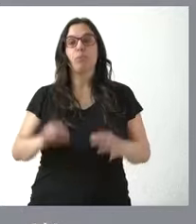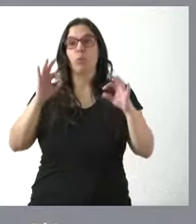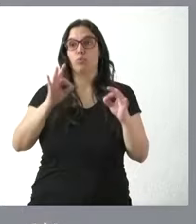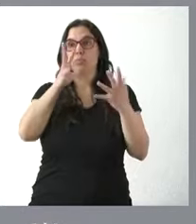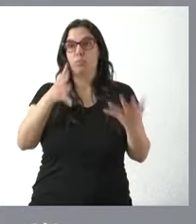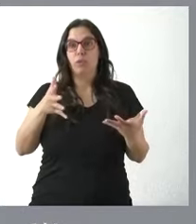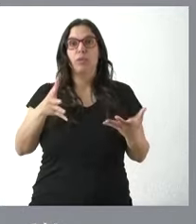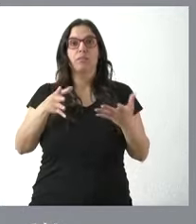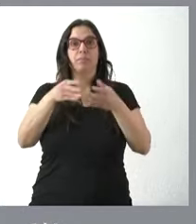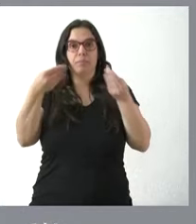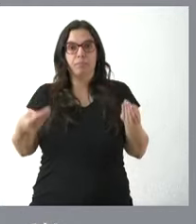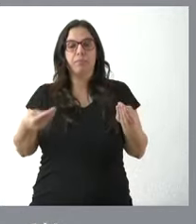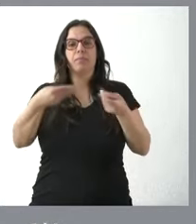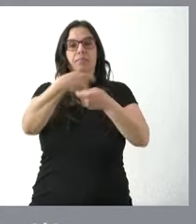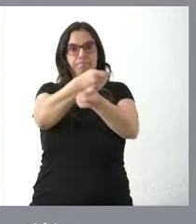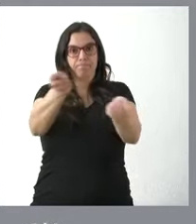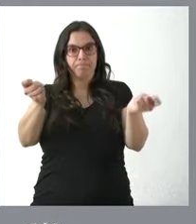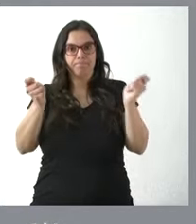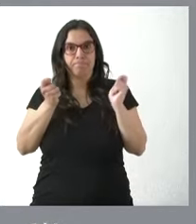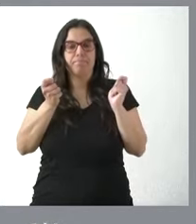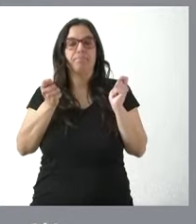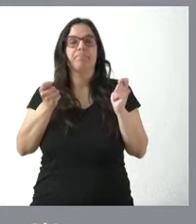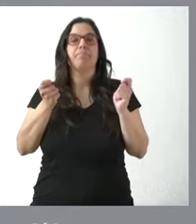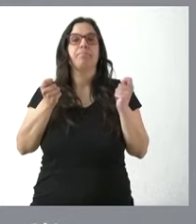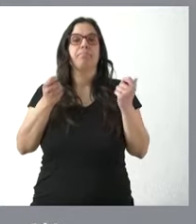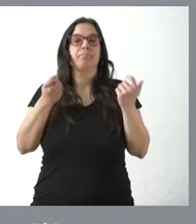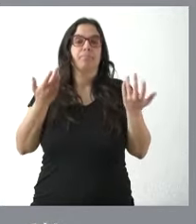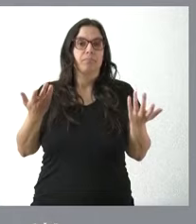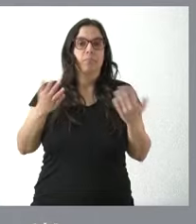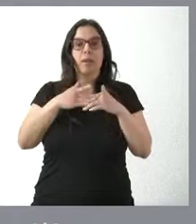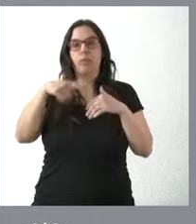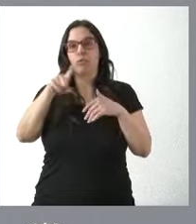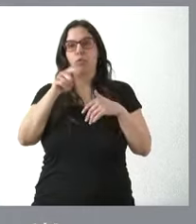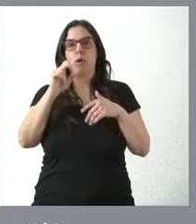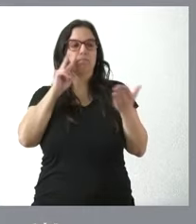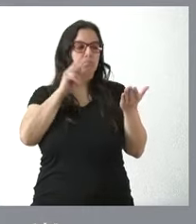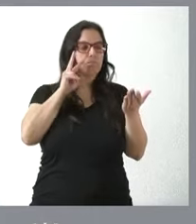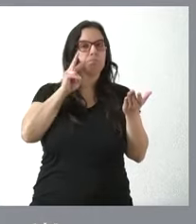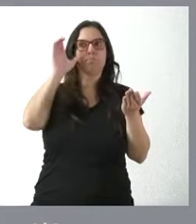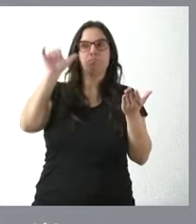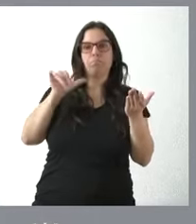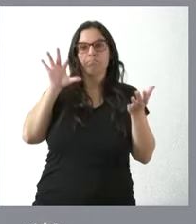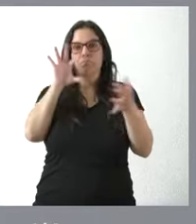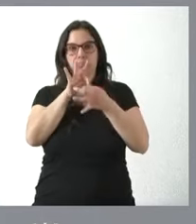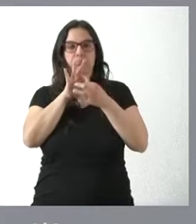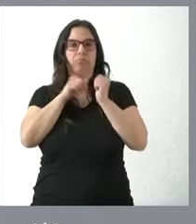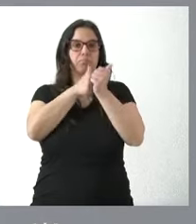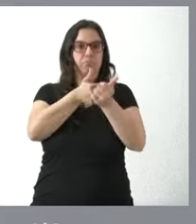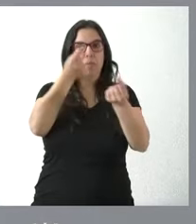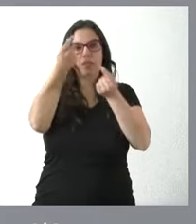entregada la documentación en este momento y por otros defectos de que lo puedan seguir con el detalle que estimen